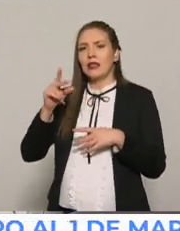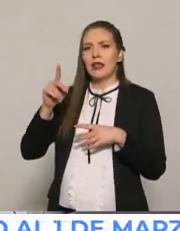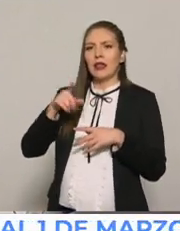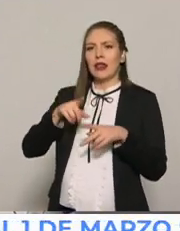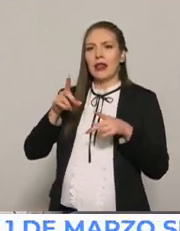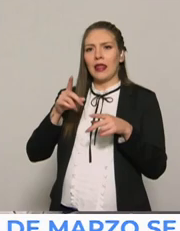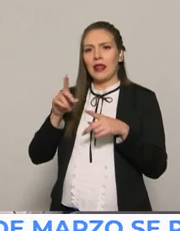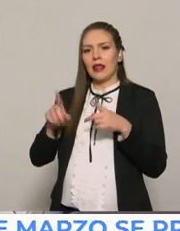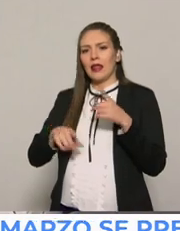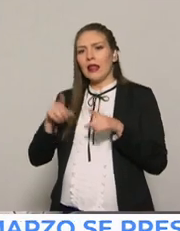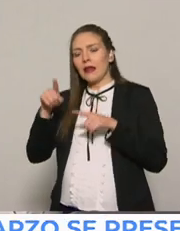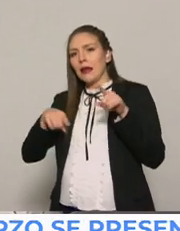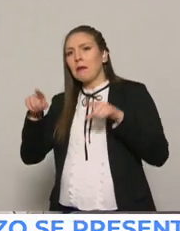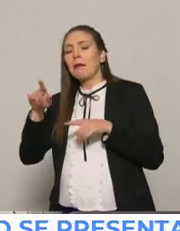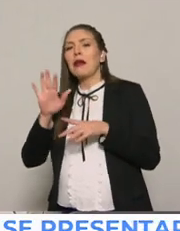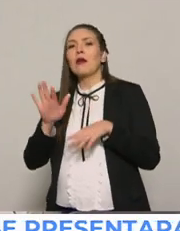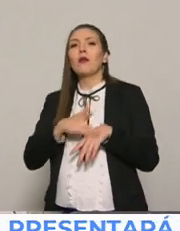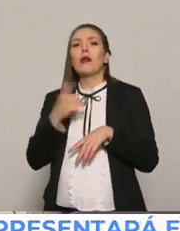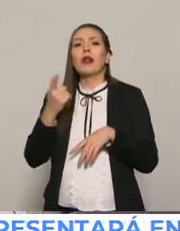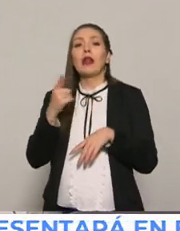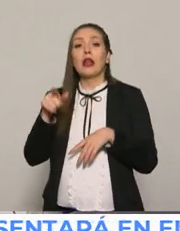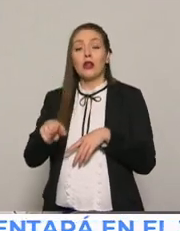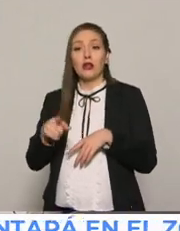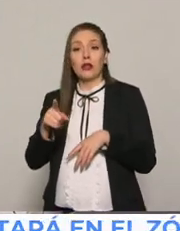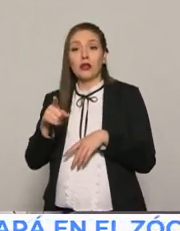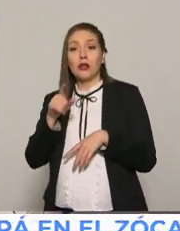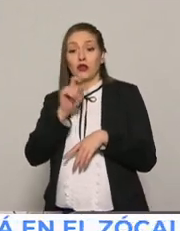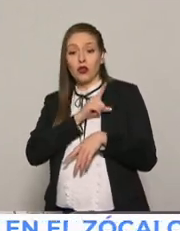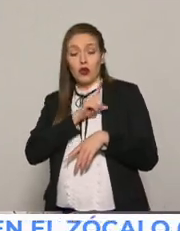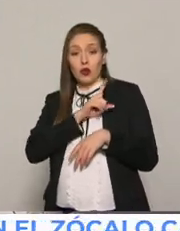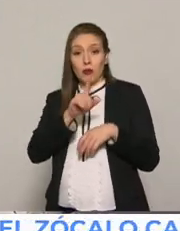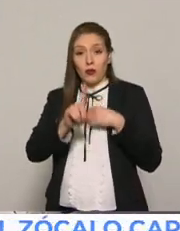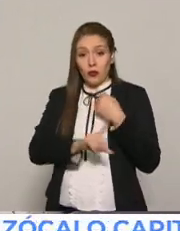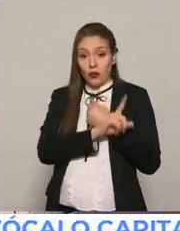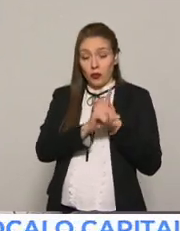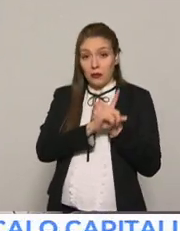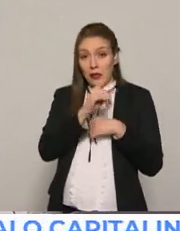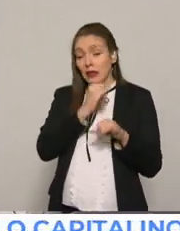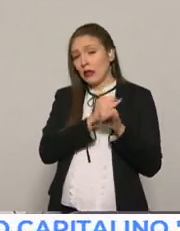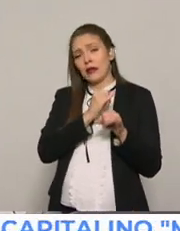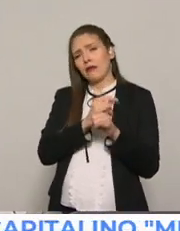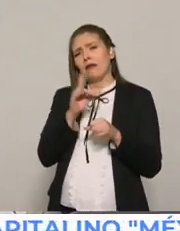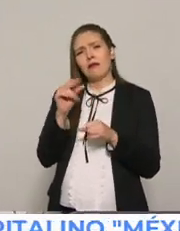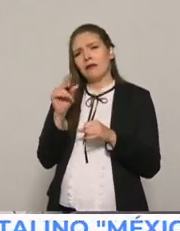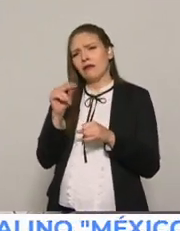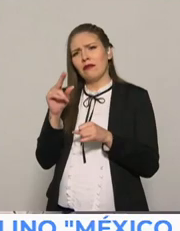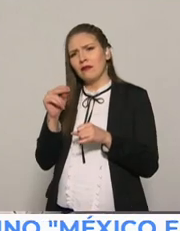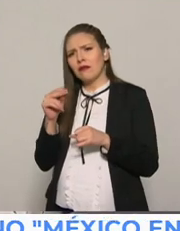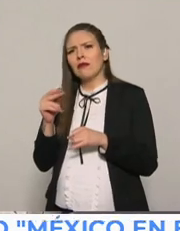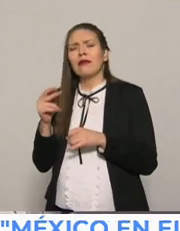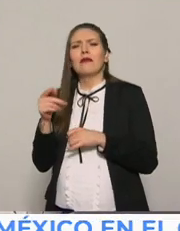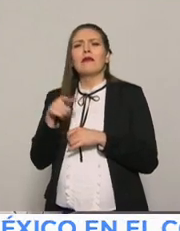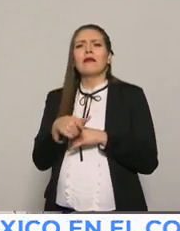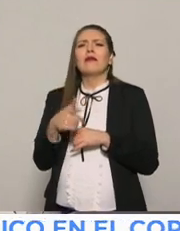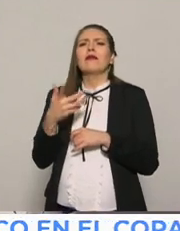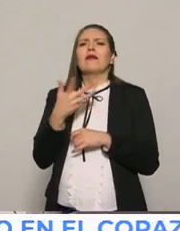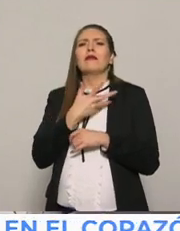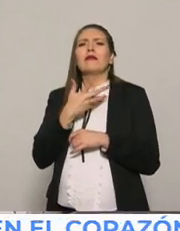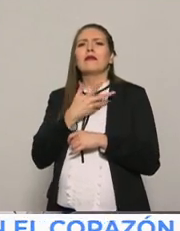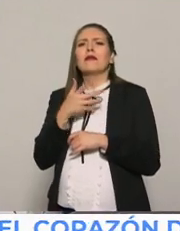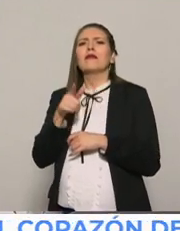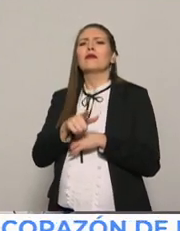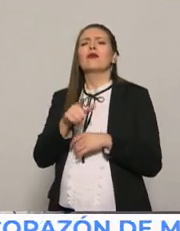sociales, ¿no? De conductas de riesgos, de prácticas riesgosas, donde justamente